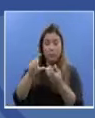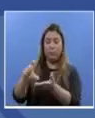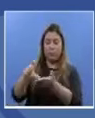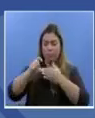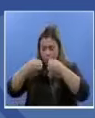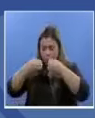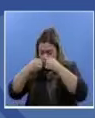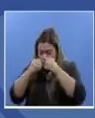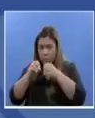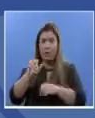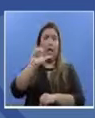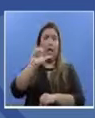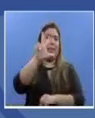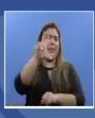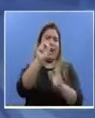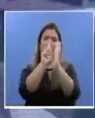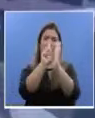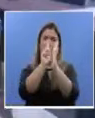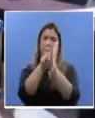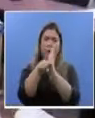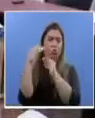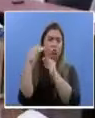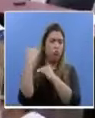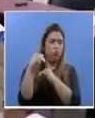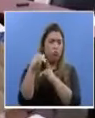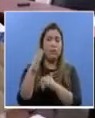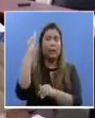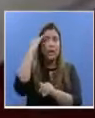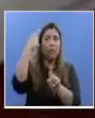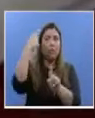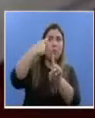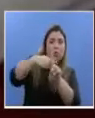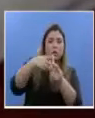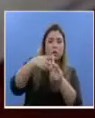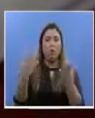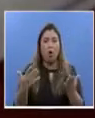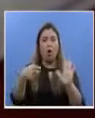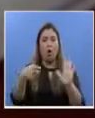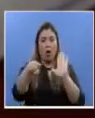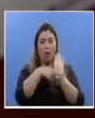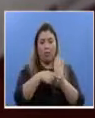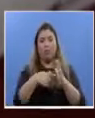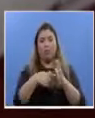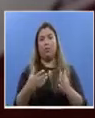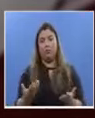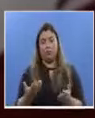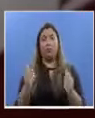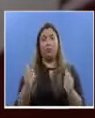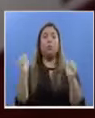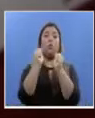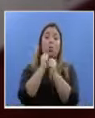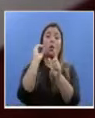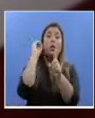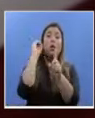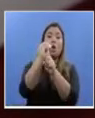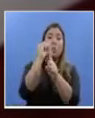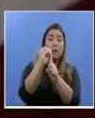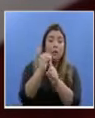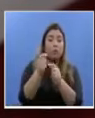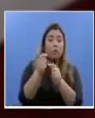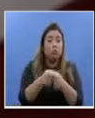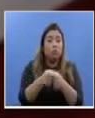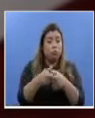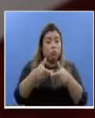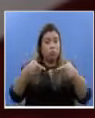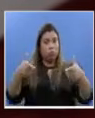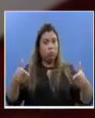máximo. Y esto es solamente con el objetivo de aumentar